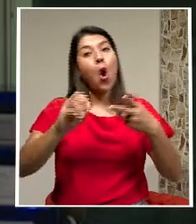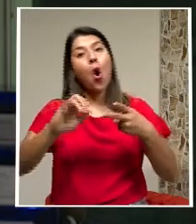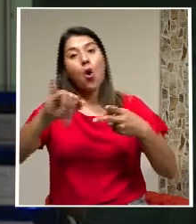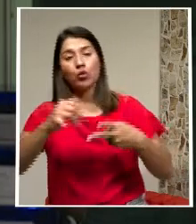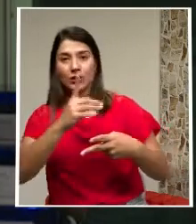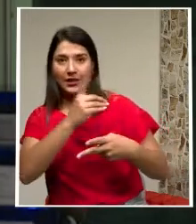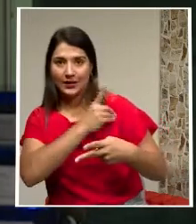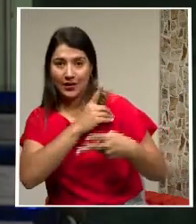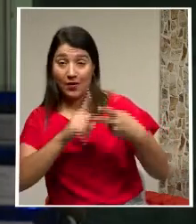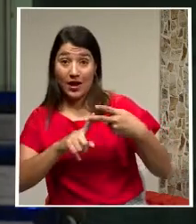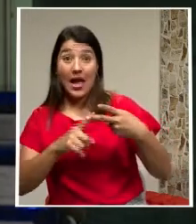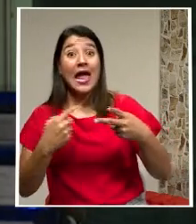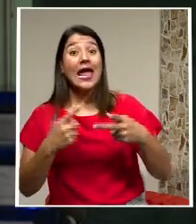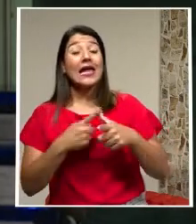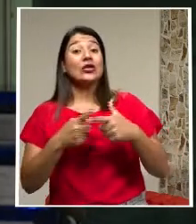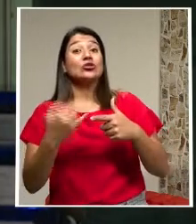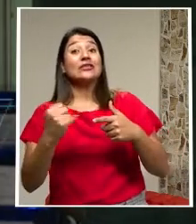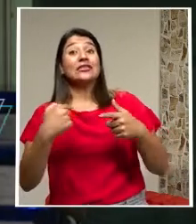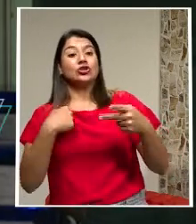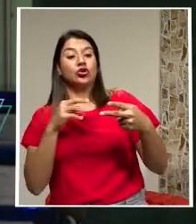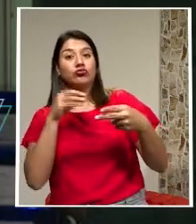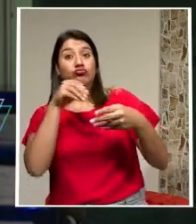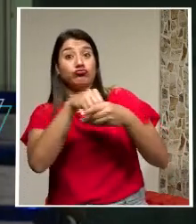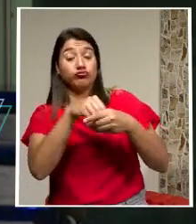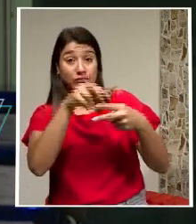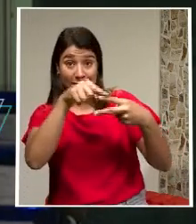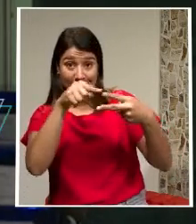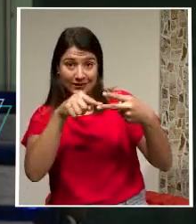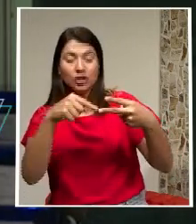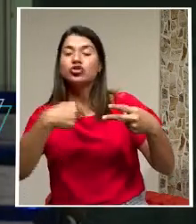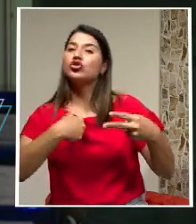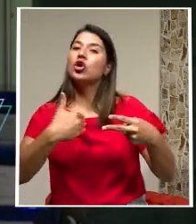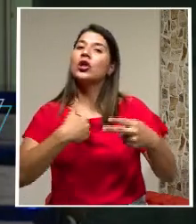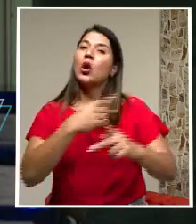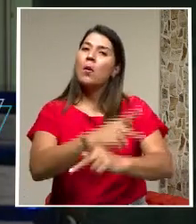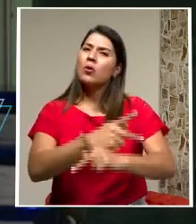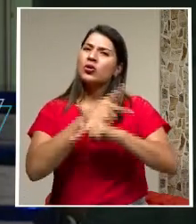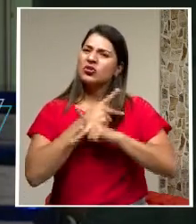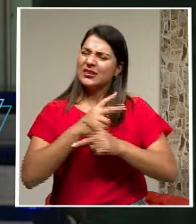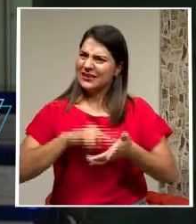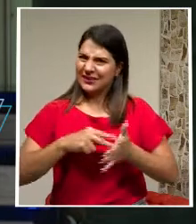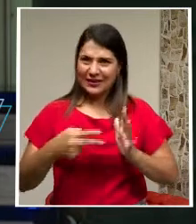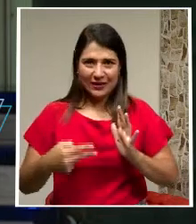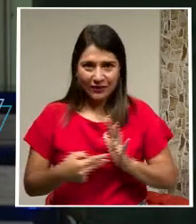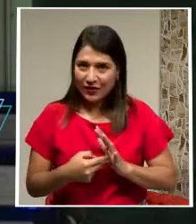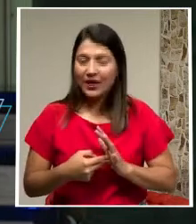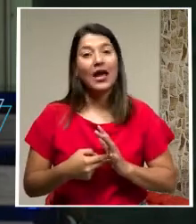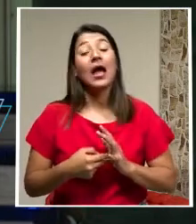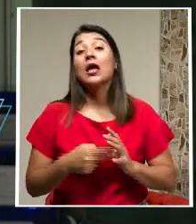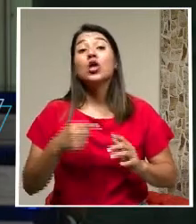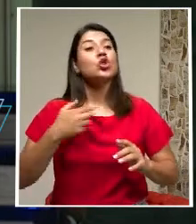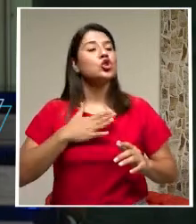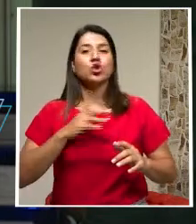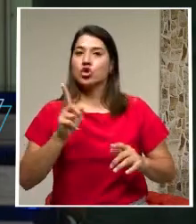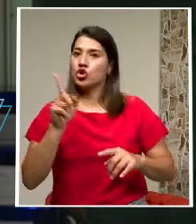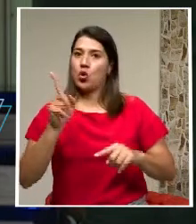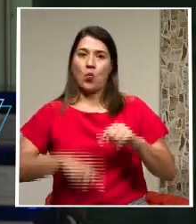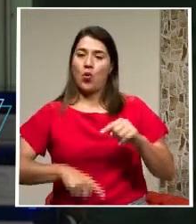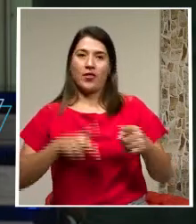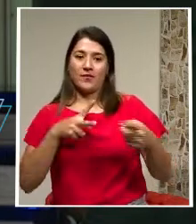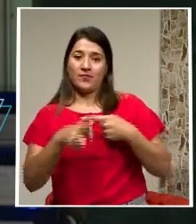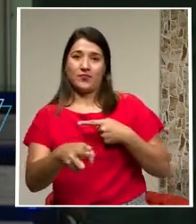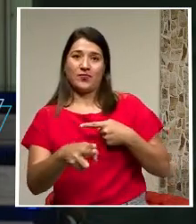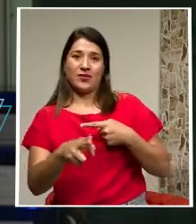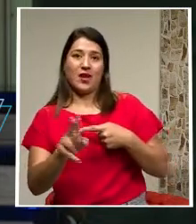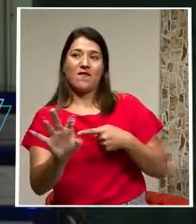de la comisión o directiva entonces yo tengo una protección y cuál es esa protección que no se me puede despedir del modo convencional por una simple falta sino que